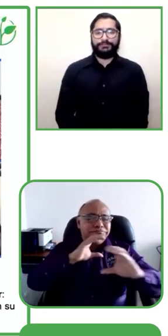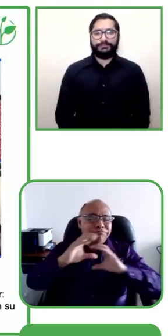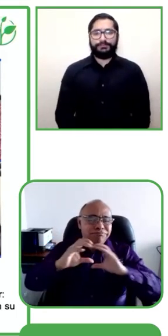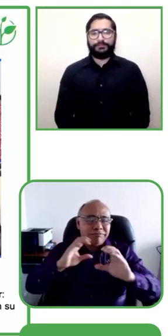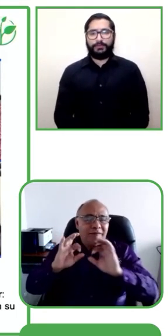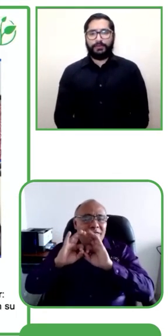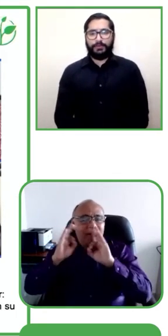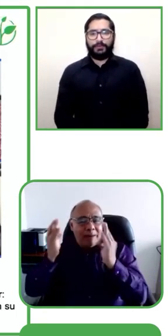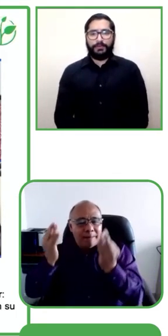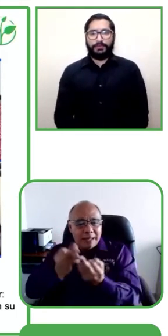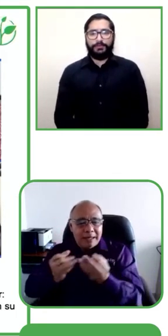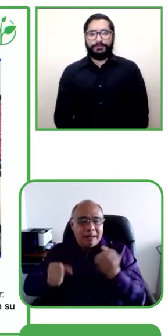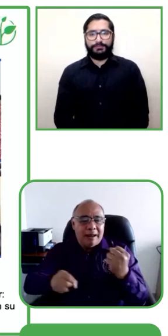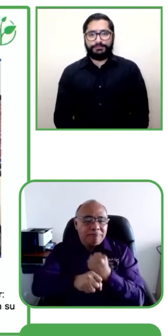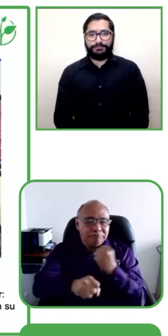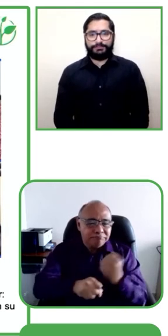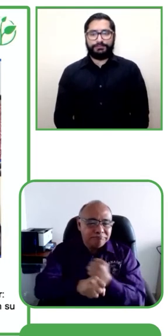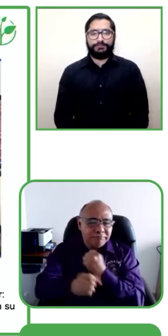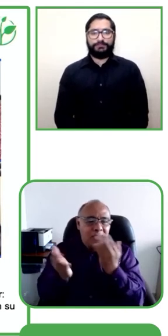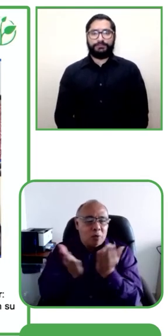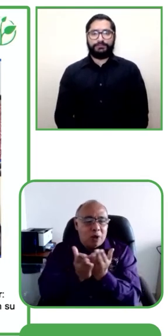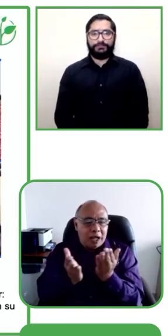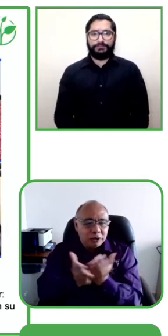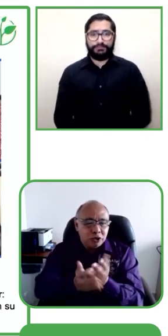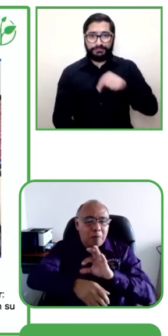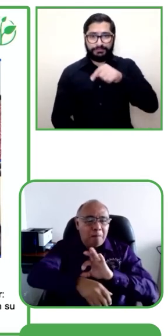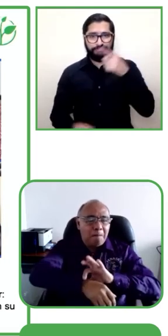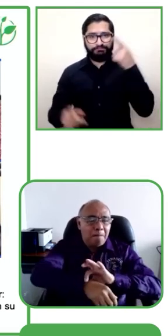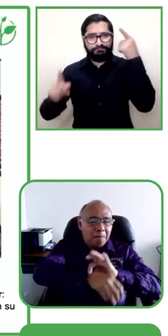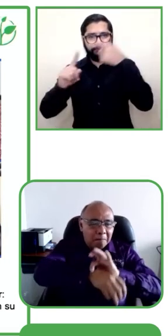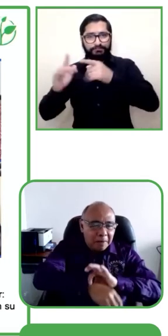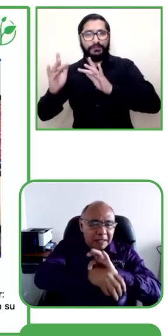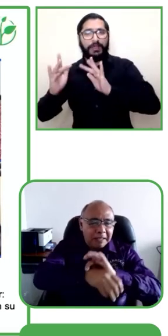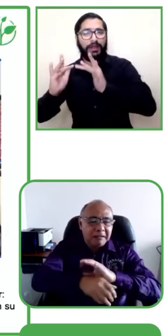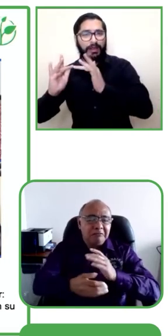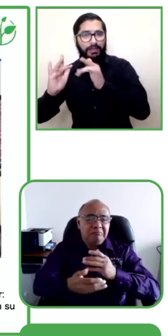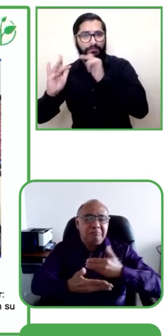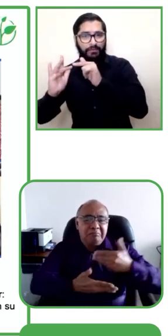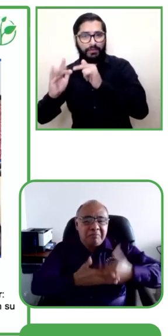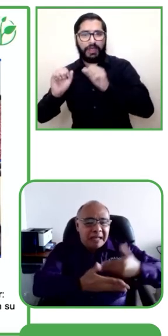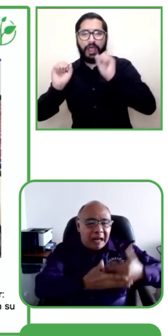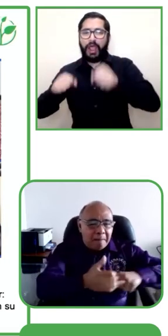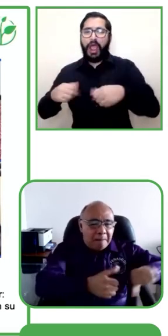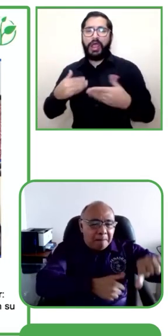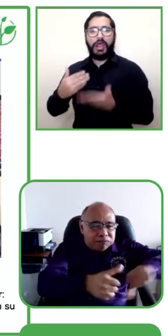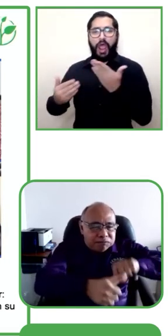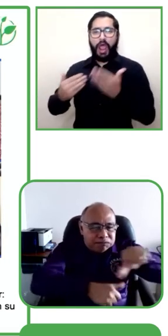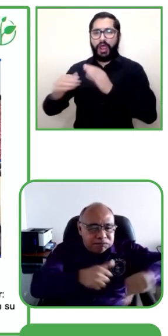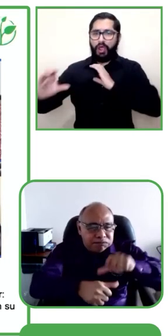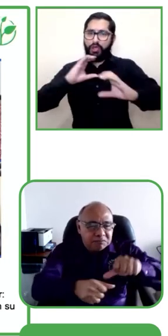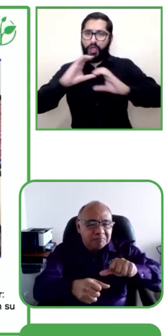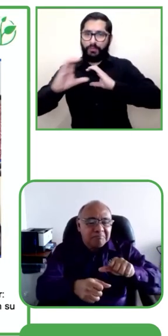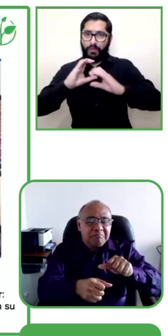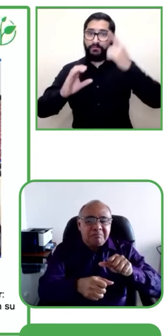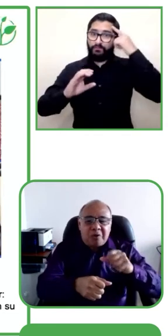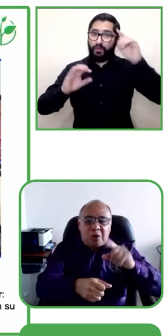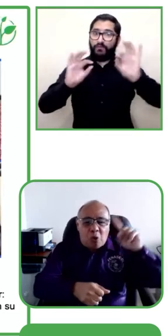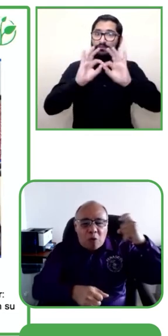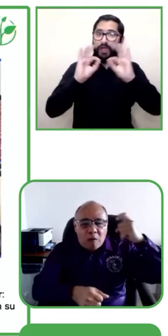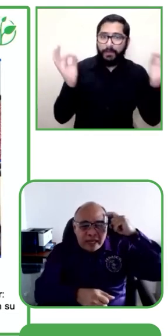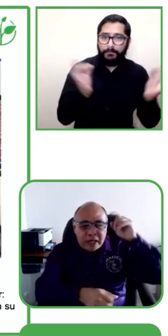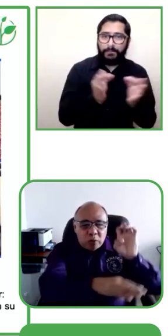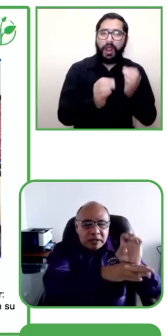El centro de relevo facilita la comunicación en contextos familiares, laborales, académicos,